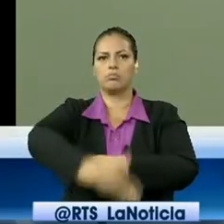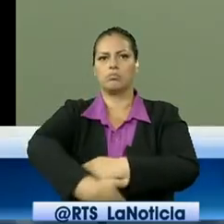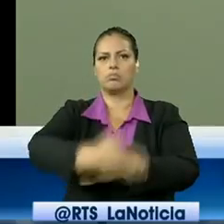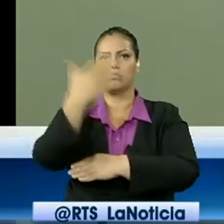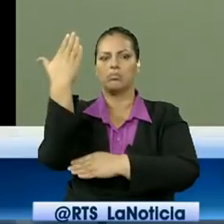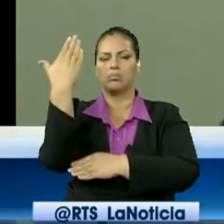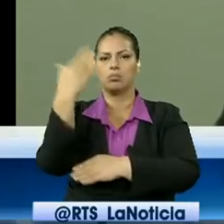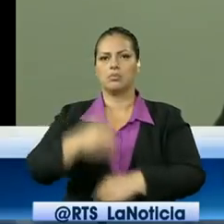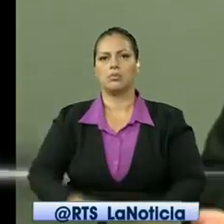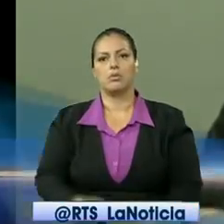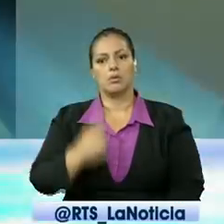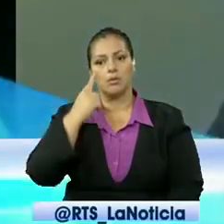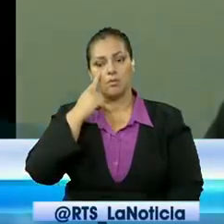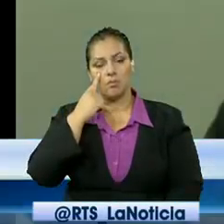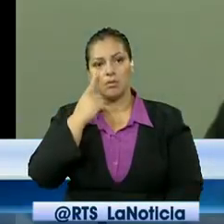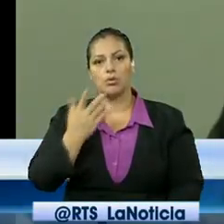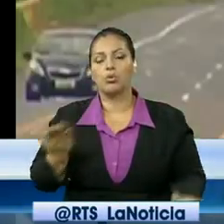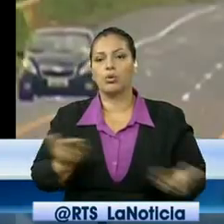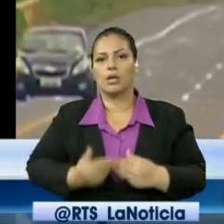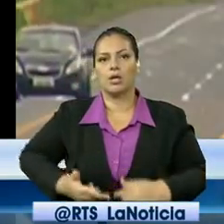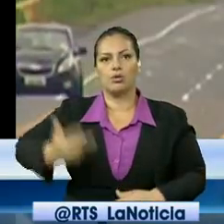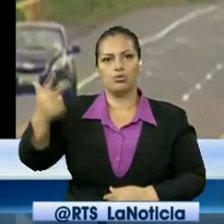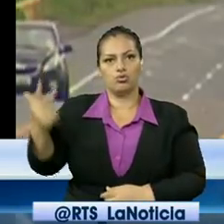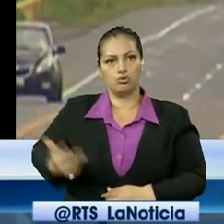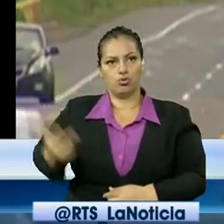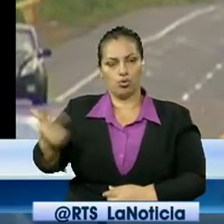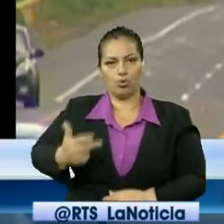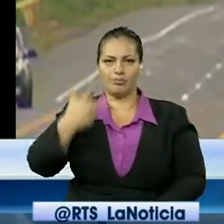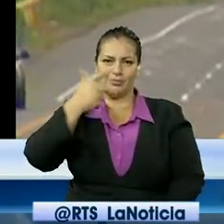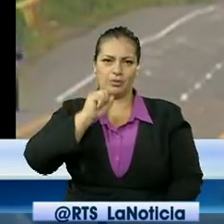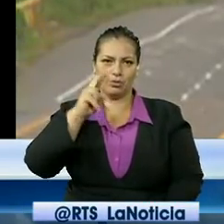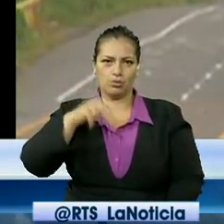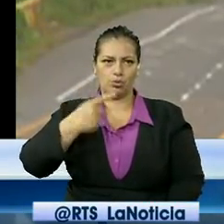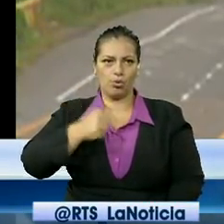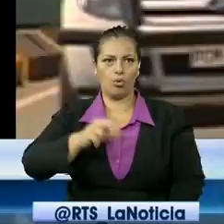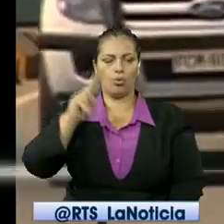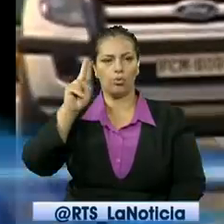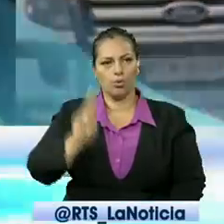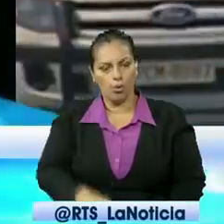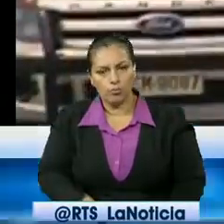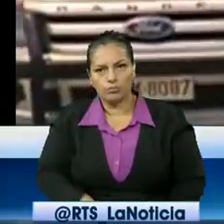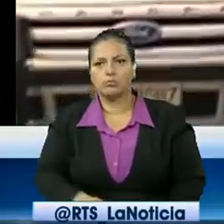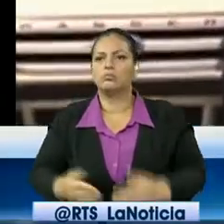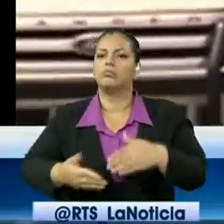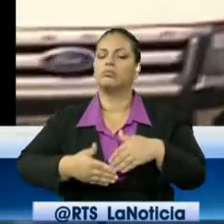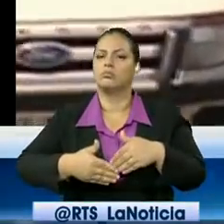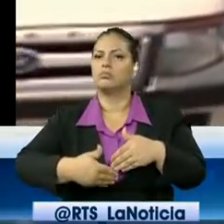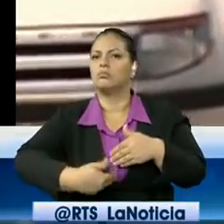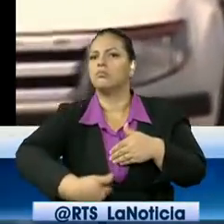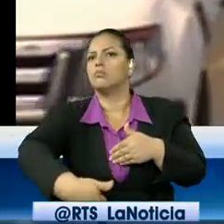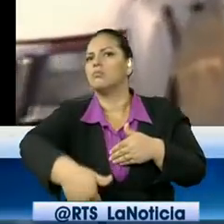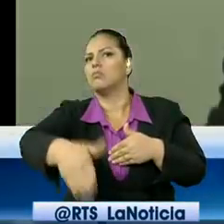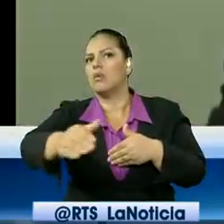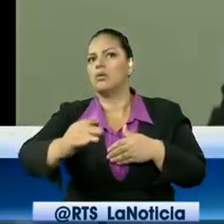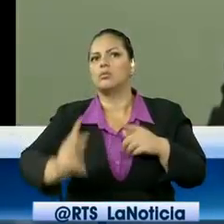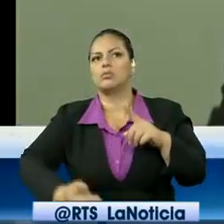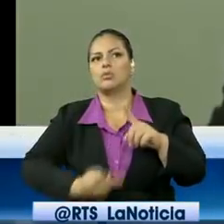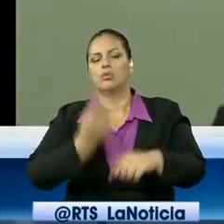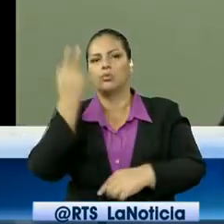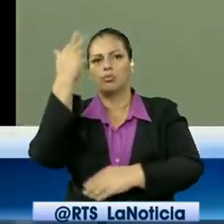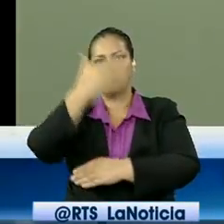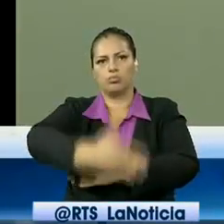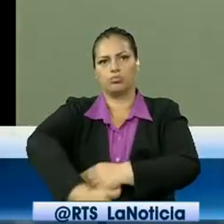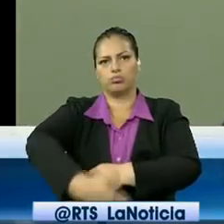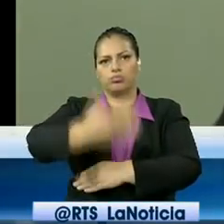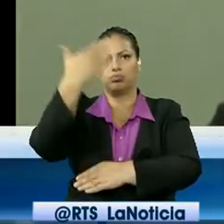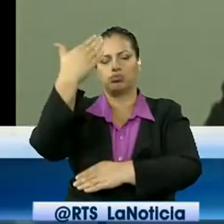se pone el primer peaje en Chongón y posterior en dos años se incrementa en los otros peajes. Bueno, el peaje está propuesto en una iniciativa